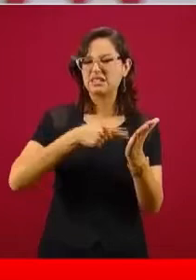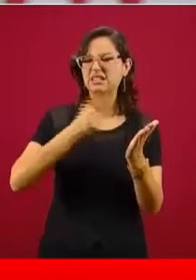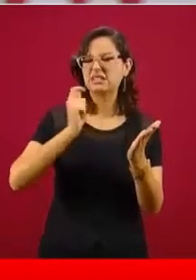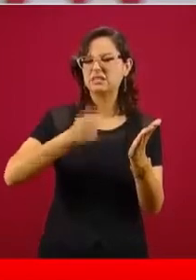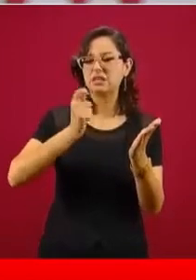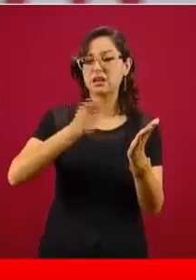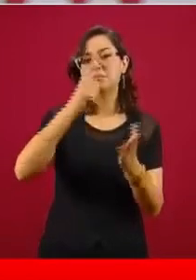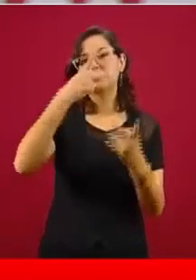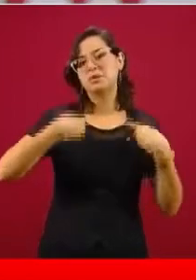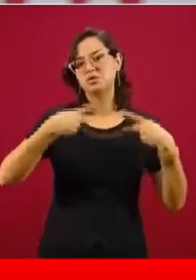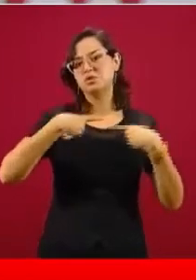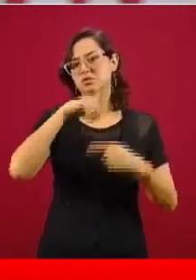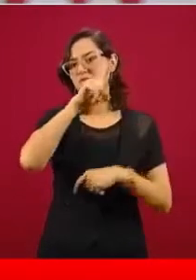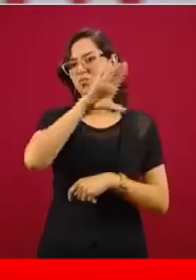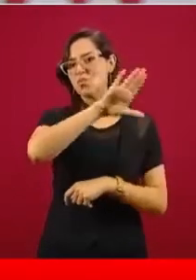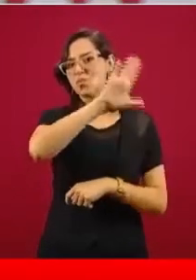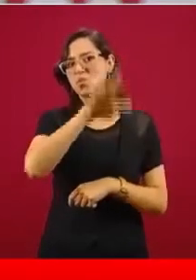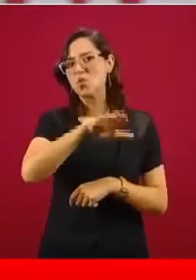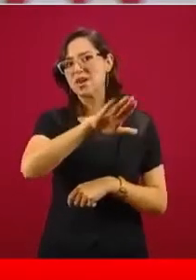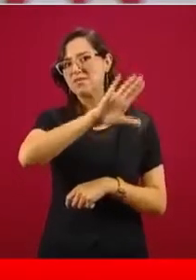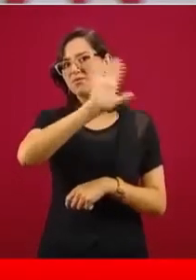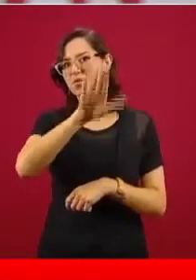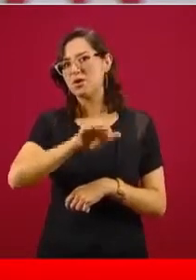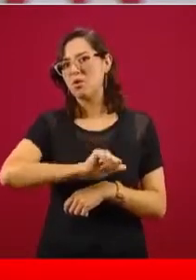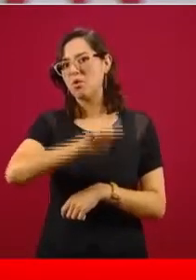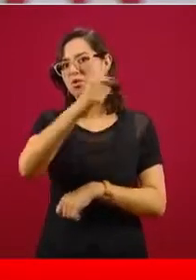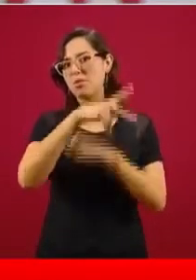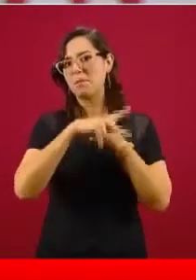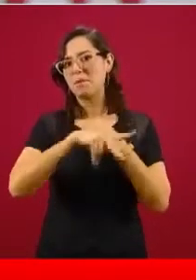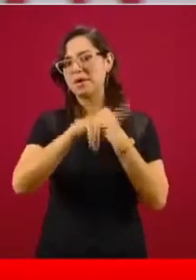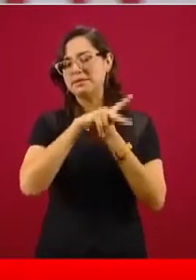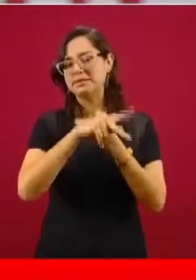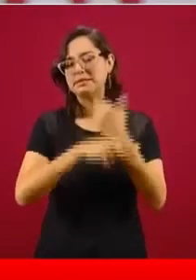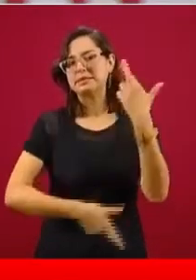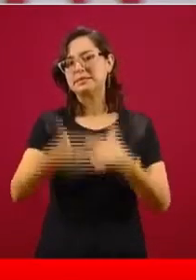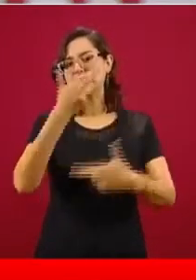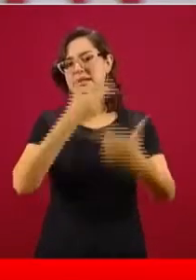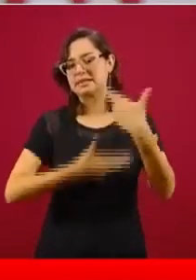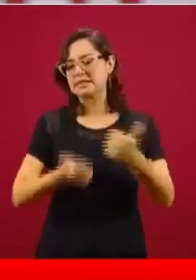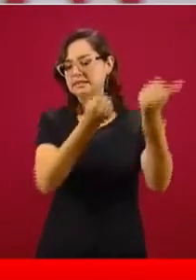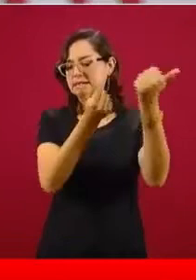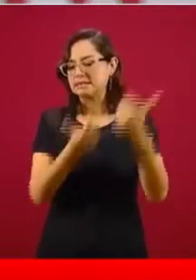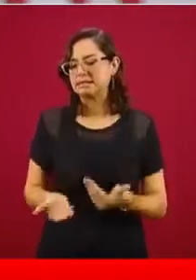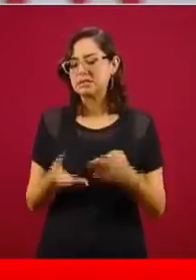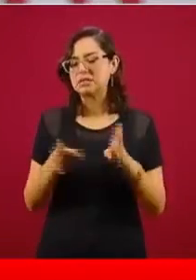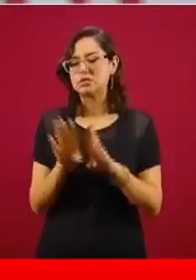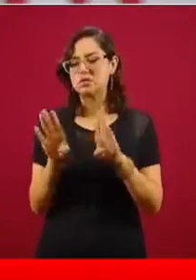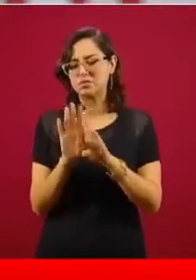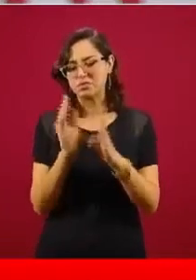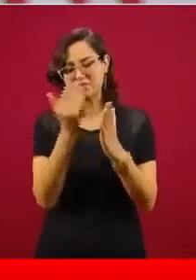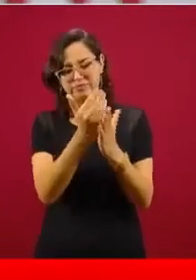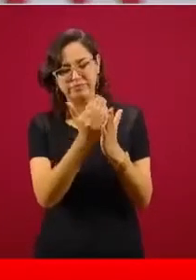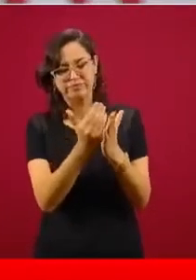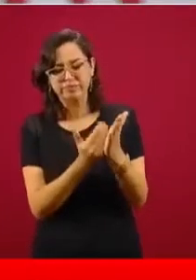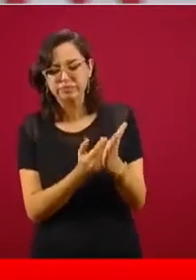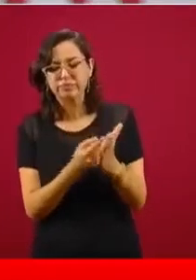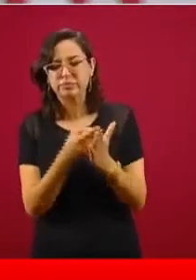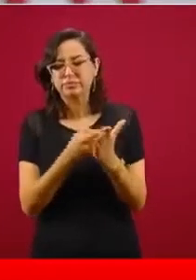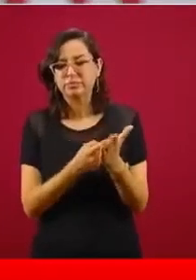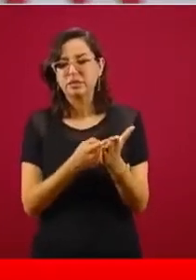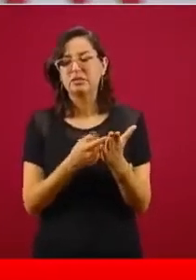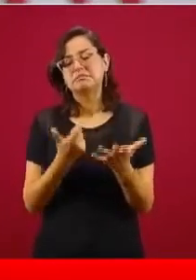suelen ser, además de lo doloroso y lamentable de los acontecimientos que estamos viviendo y de quienes se enferman y tienen la vida,